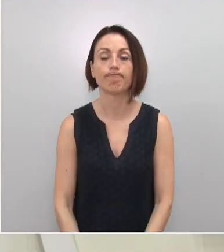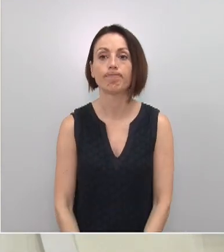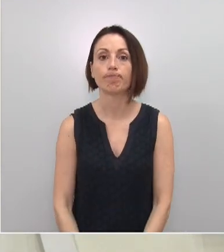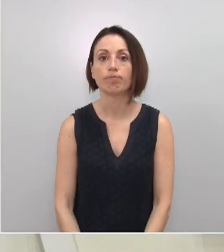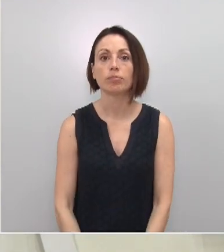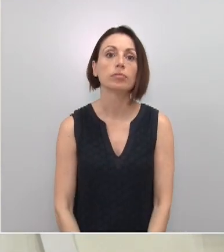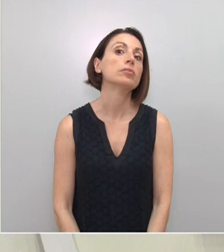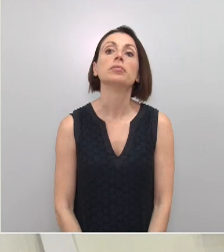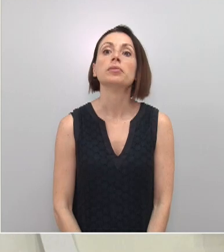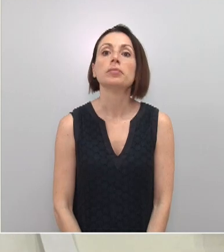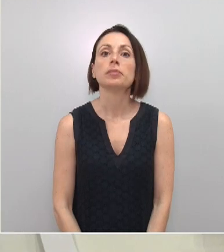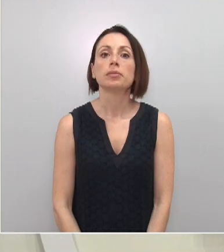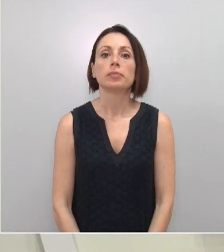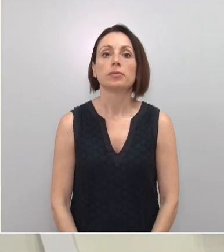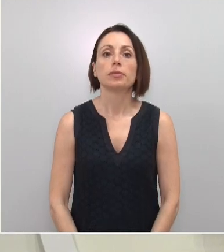Sí,